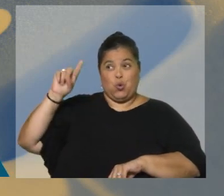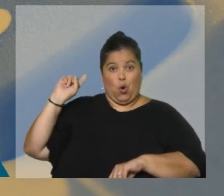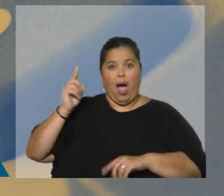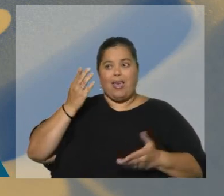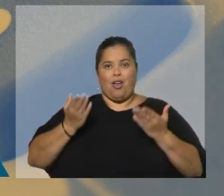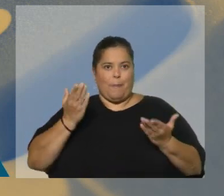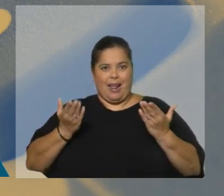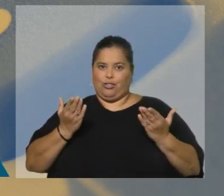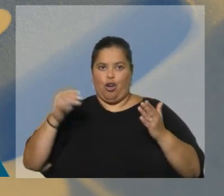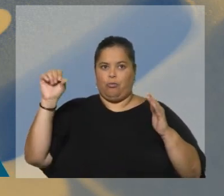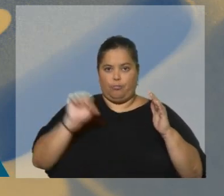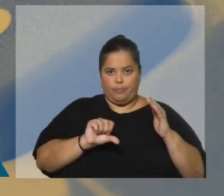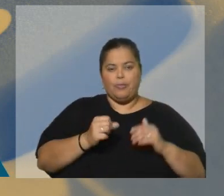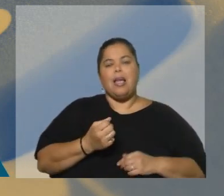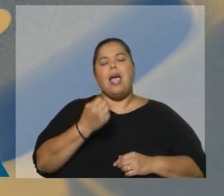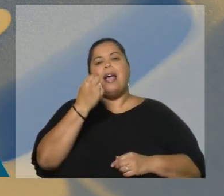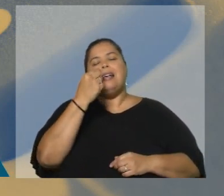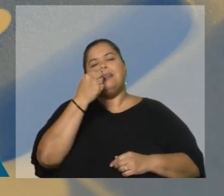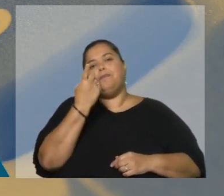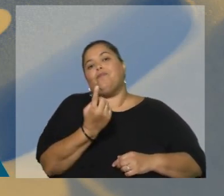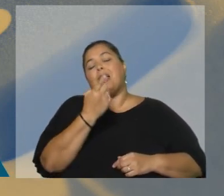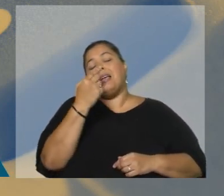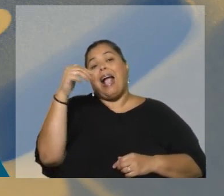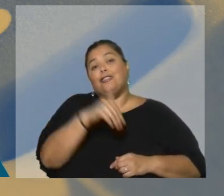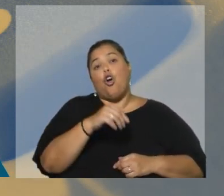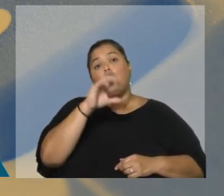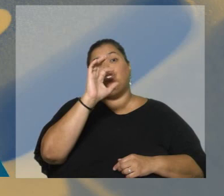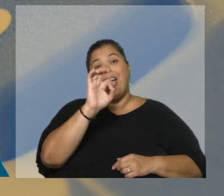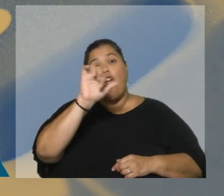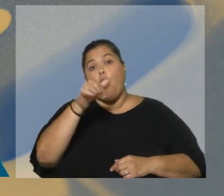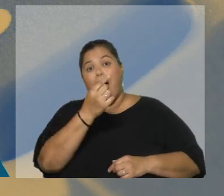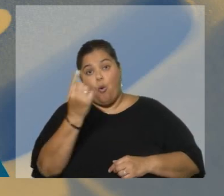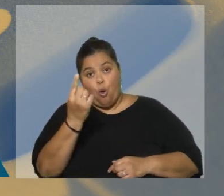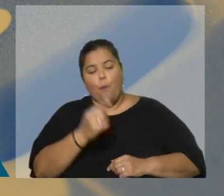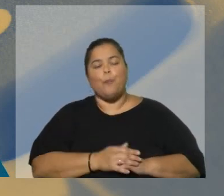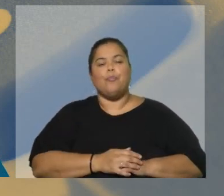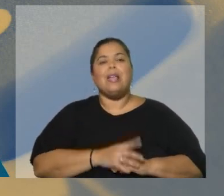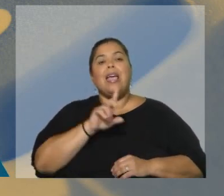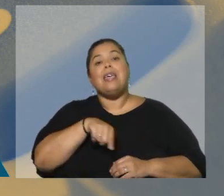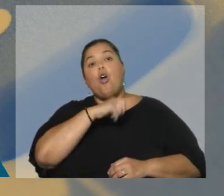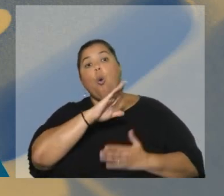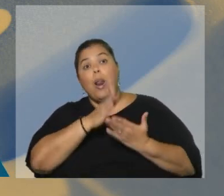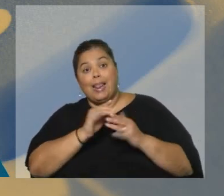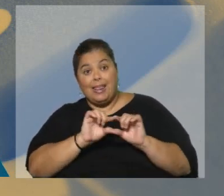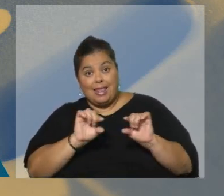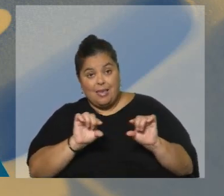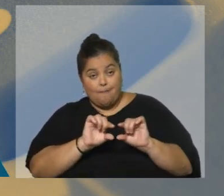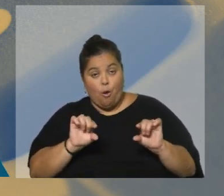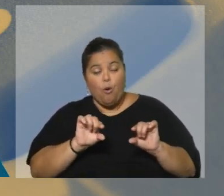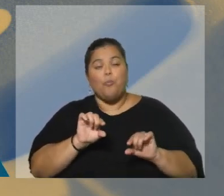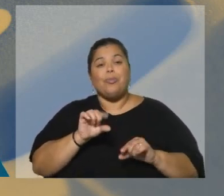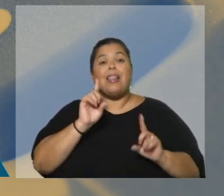caída de una décima. Pero además también podemos observar el último dato, el desestacionalizado, es decir, comparado con el periodo